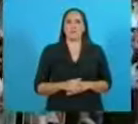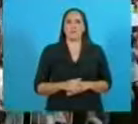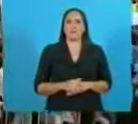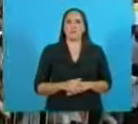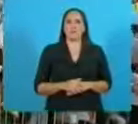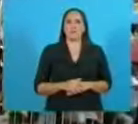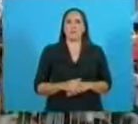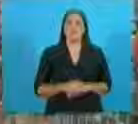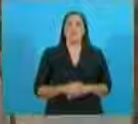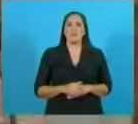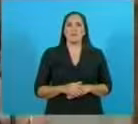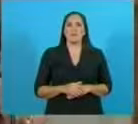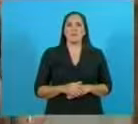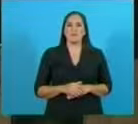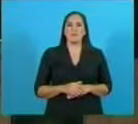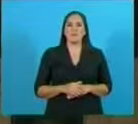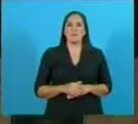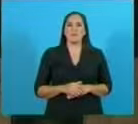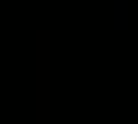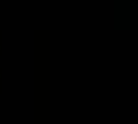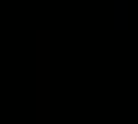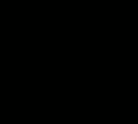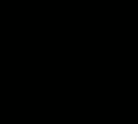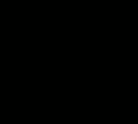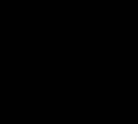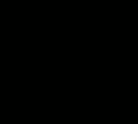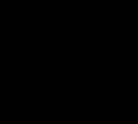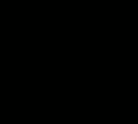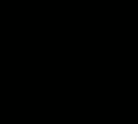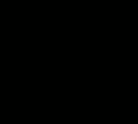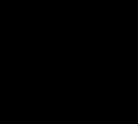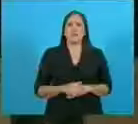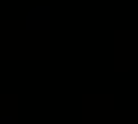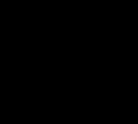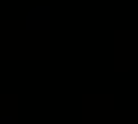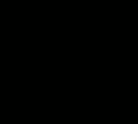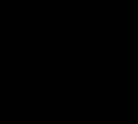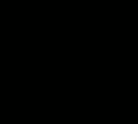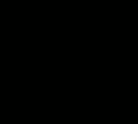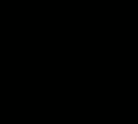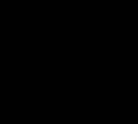Pero, 1.353 millones de chinos,